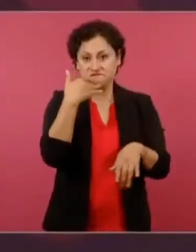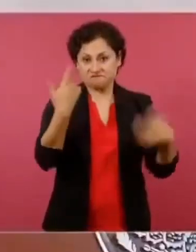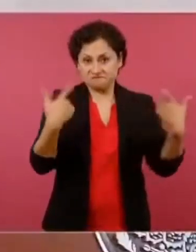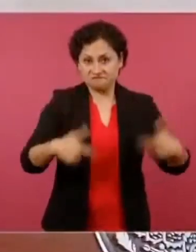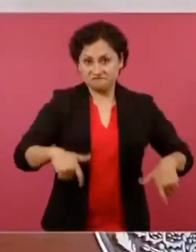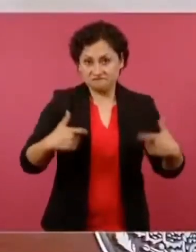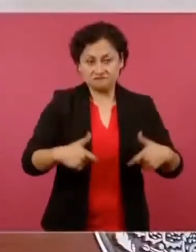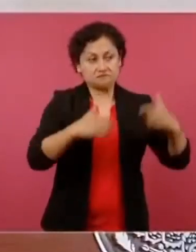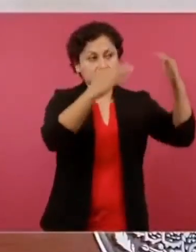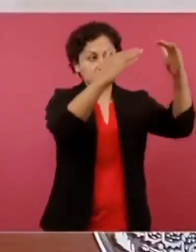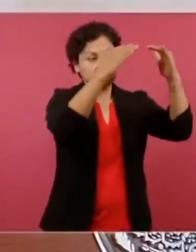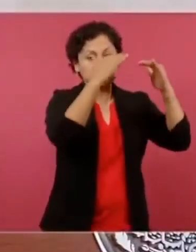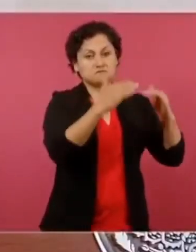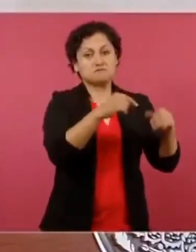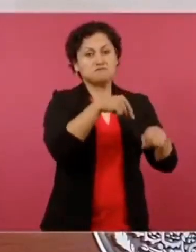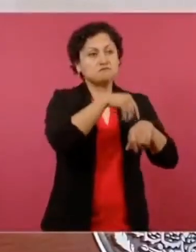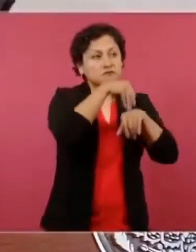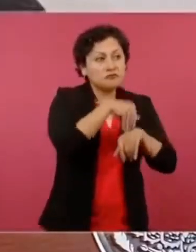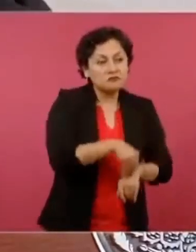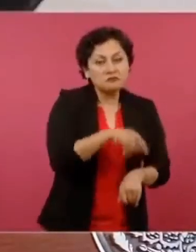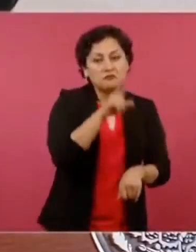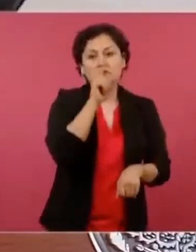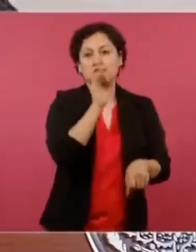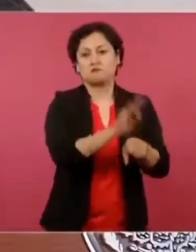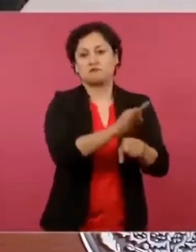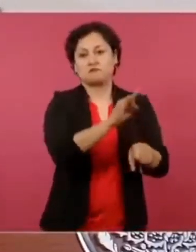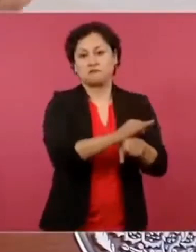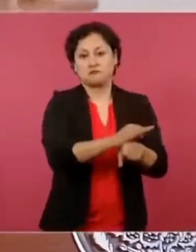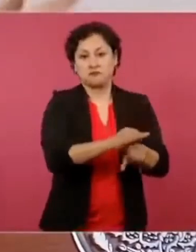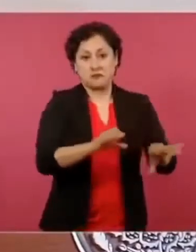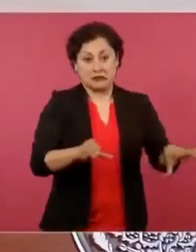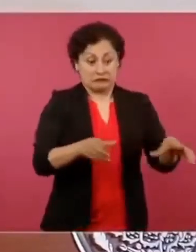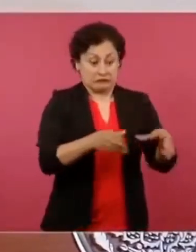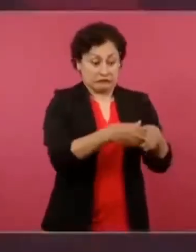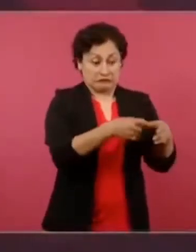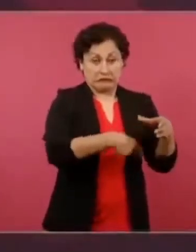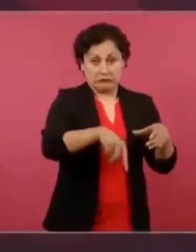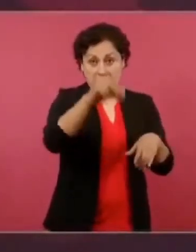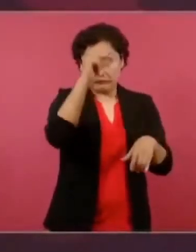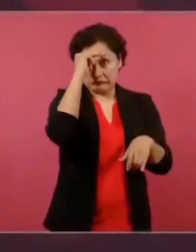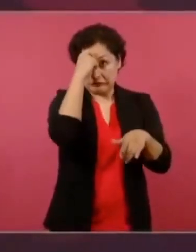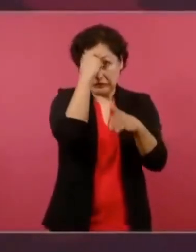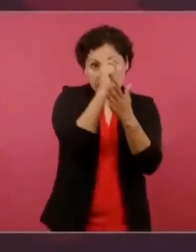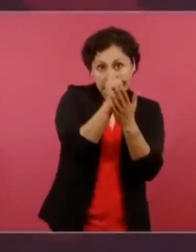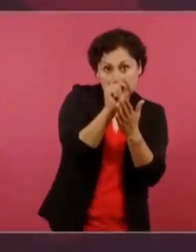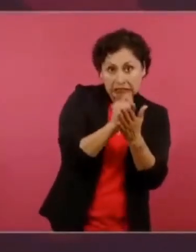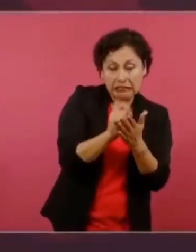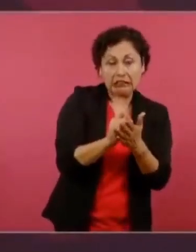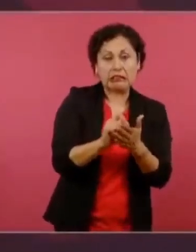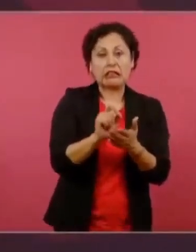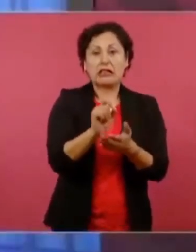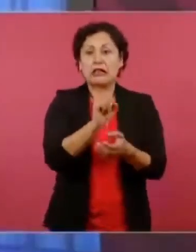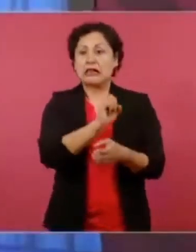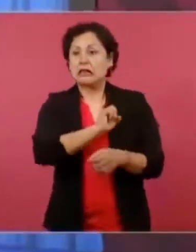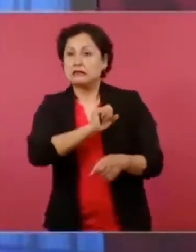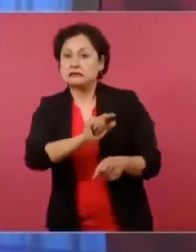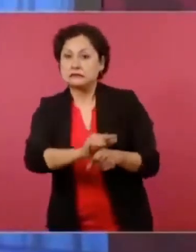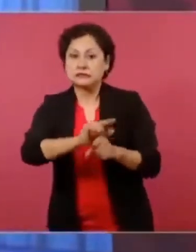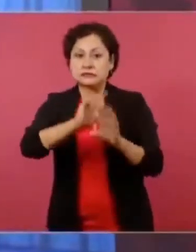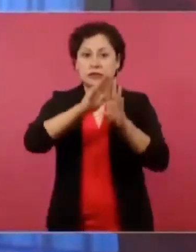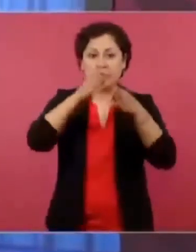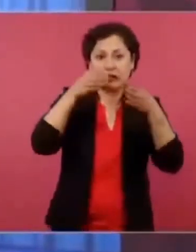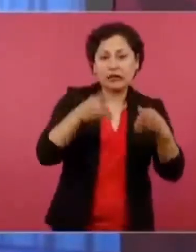esos legitiman con toda una